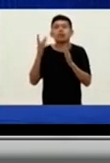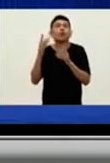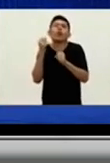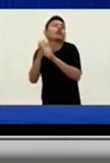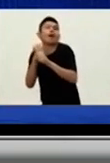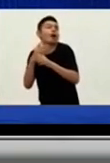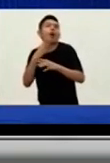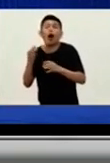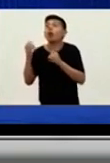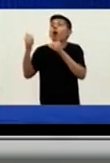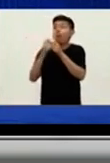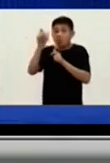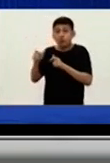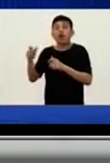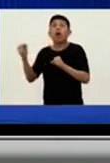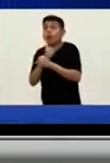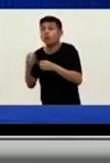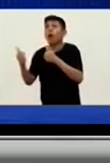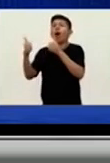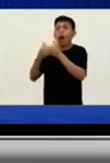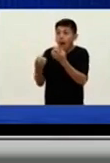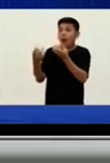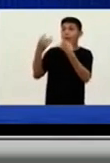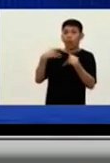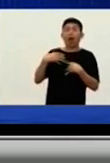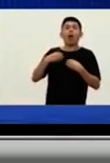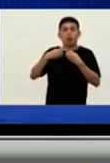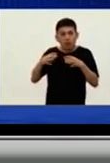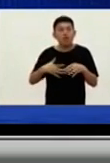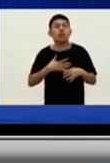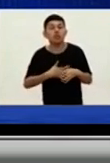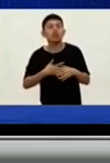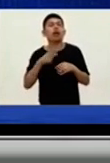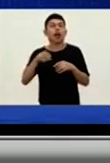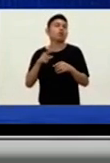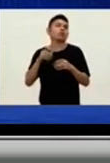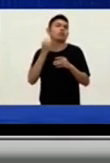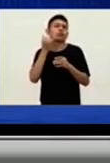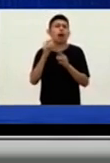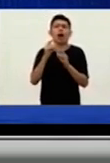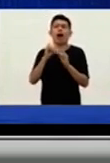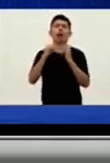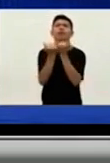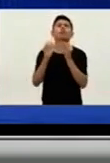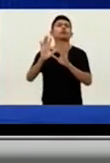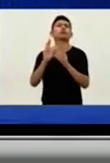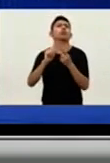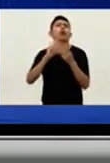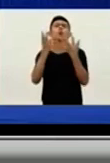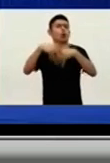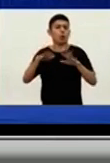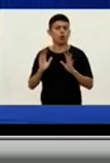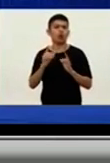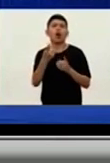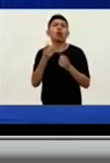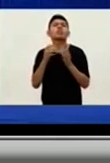con un contacto estrecho ya diagnosticado y uno comienza con síntomas, también uno hace un diagnóstico sin necesidad del testeo. No